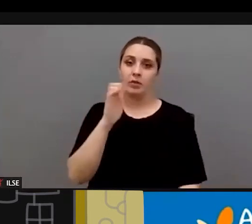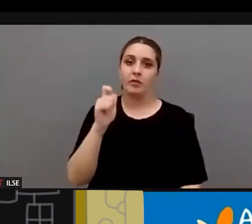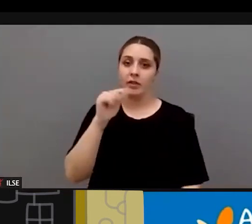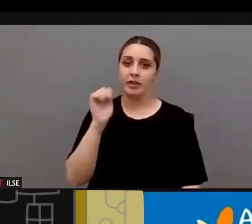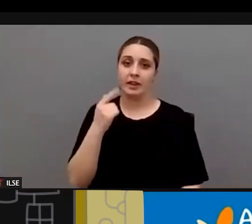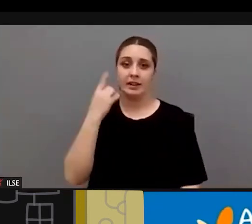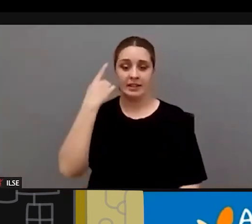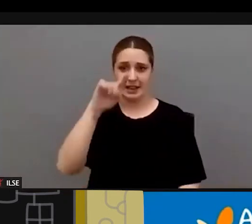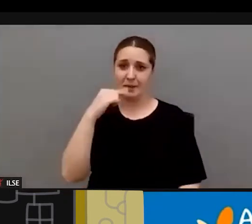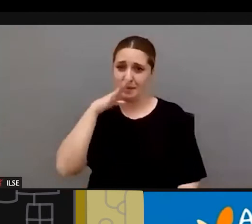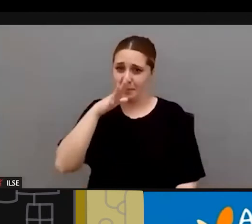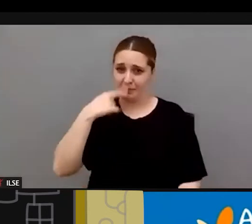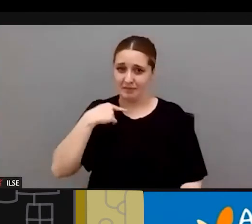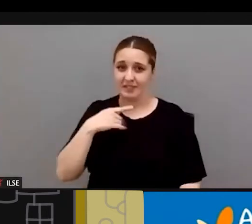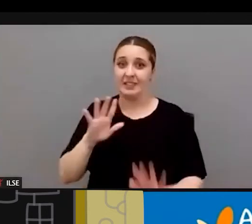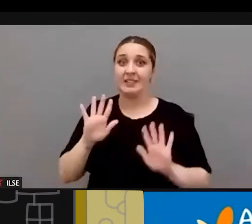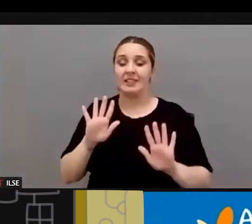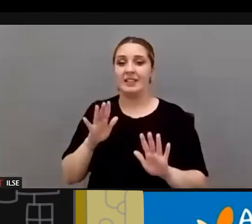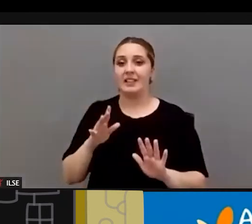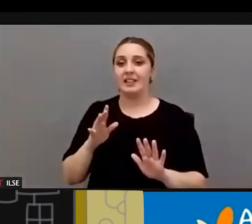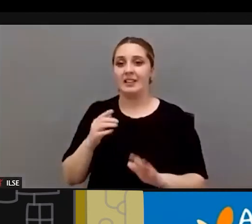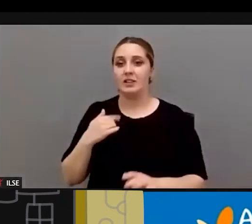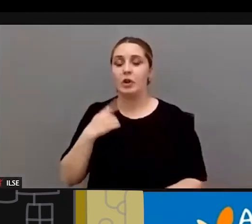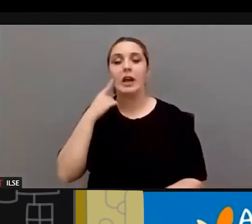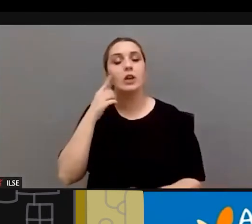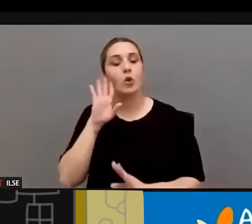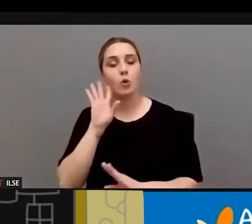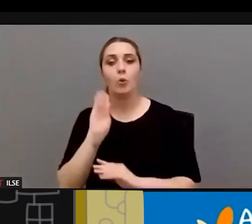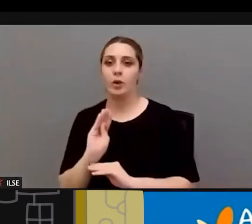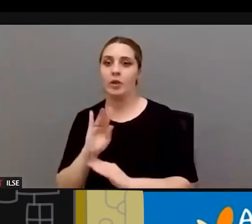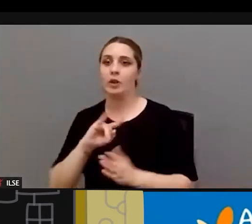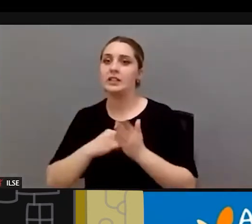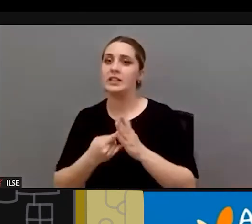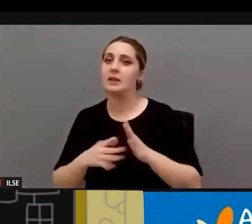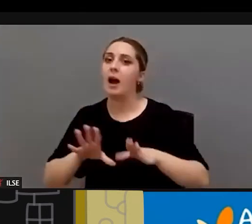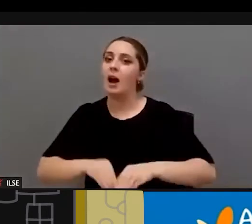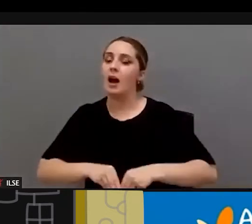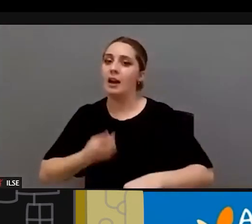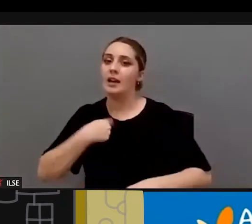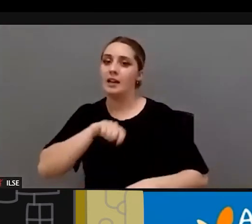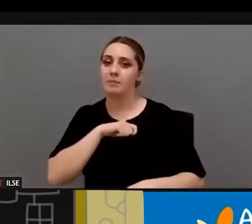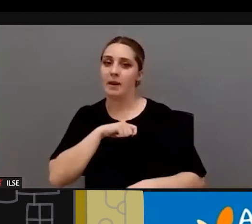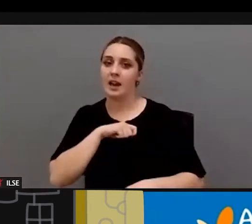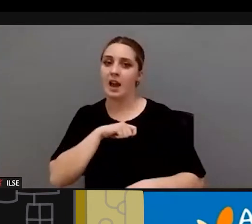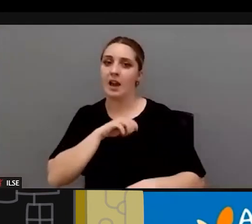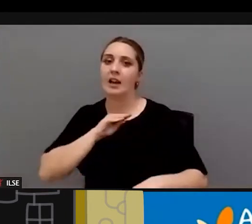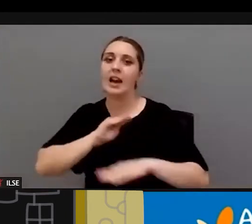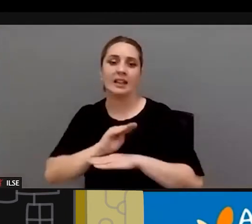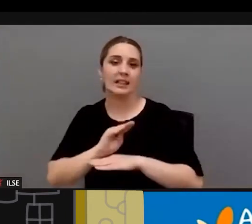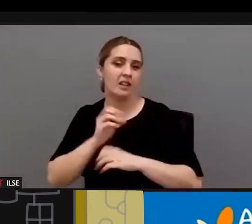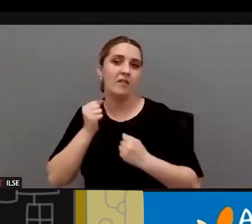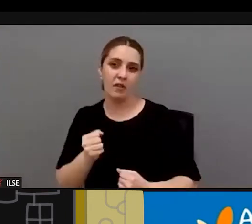brazos y sabe bien que no obstante yo aquí soy muy prudente creo que el sistema de adopciones en España es muy garantista que